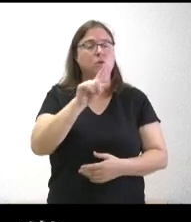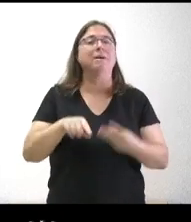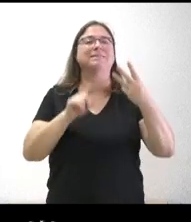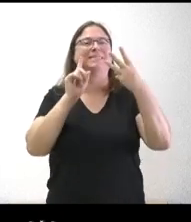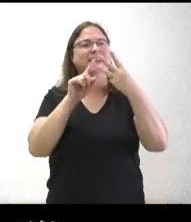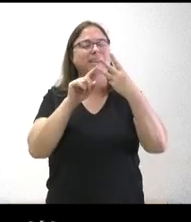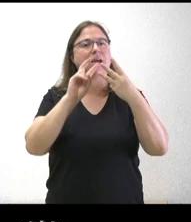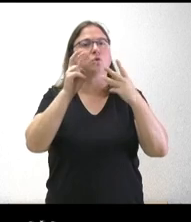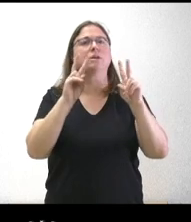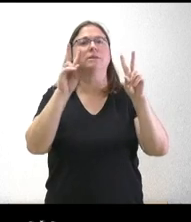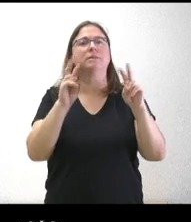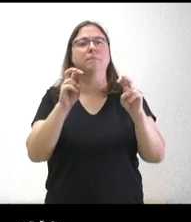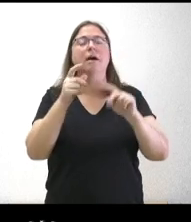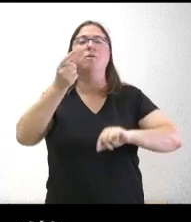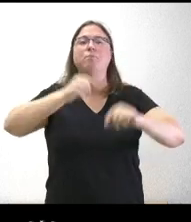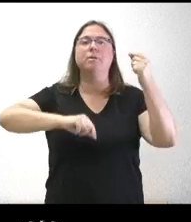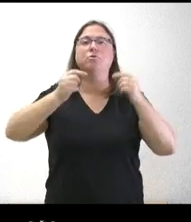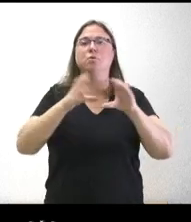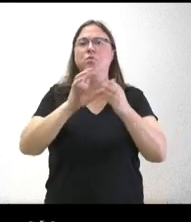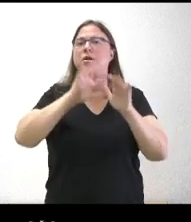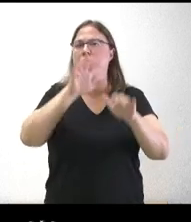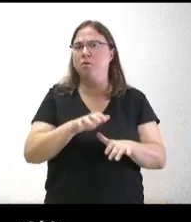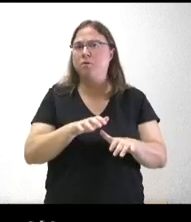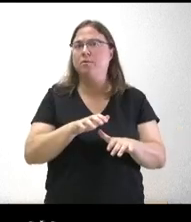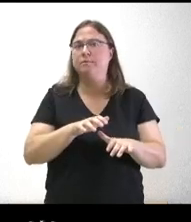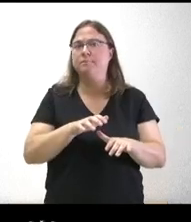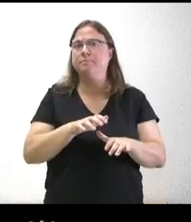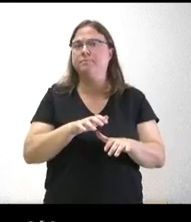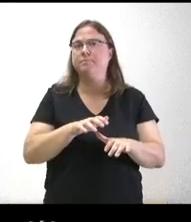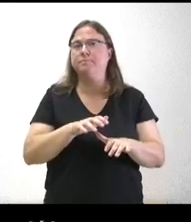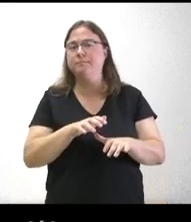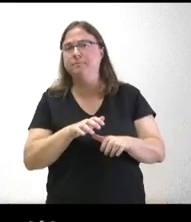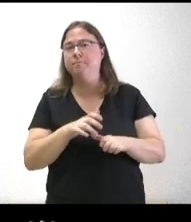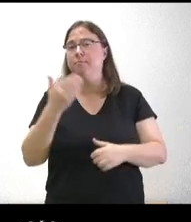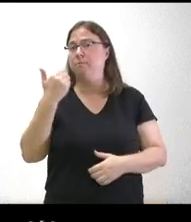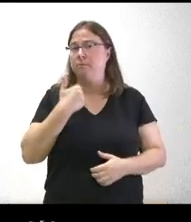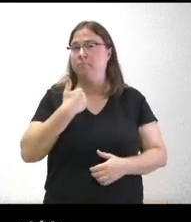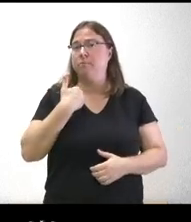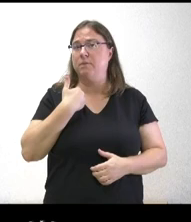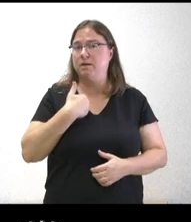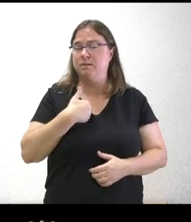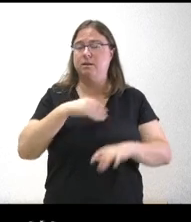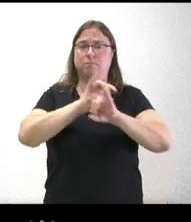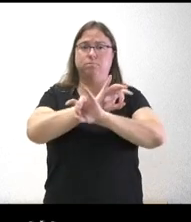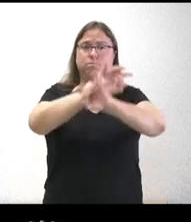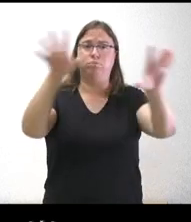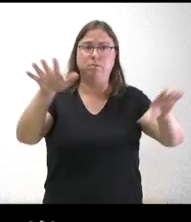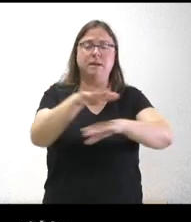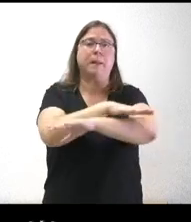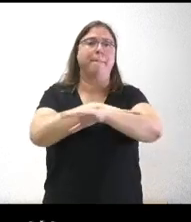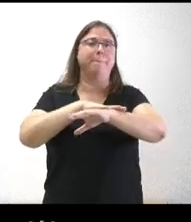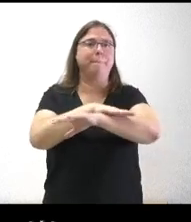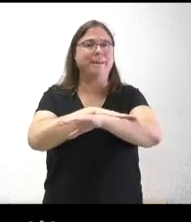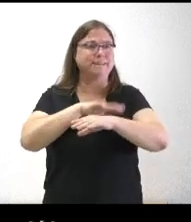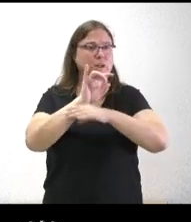tercera cuestión sobre los presupuestos de la Junta de Castilla y León han enviado cartas al ministerio para